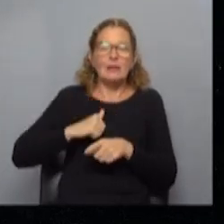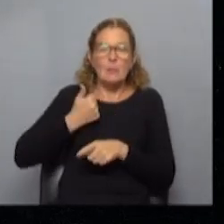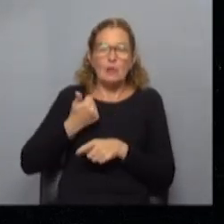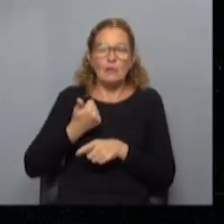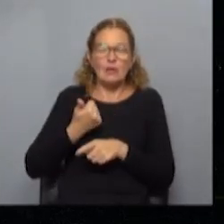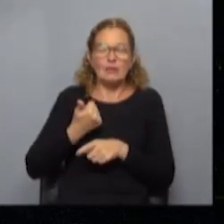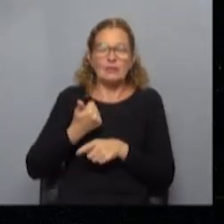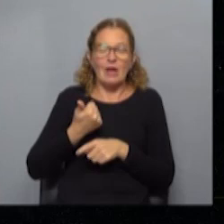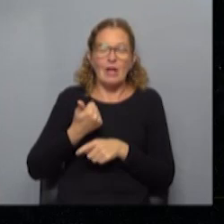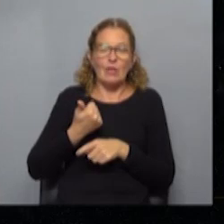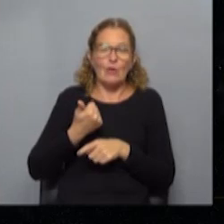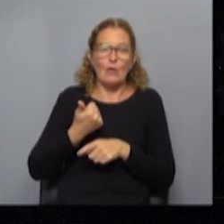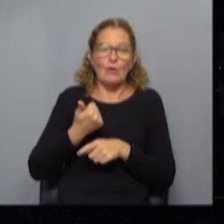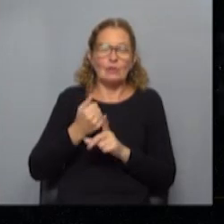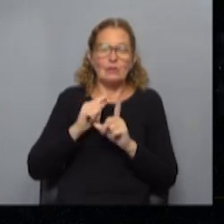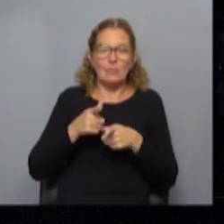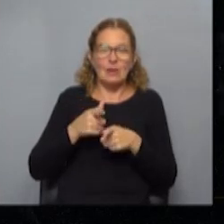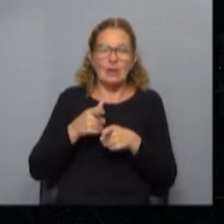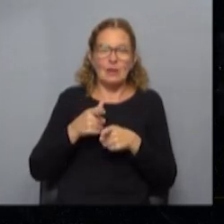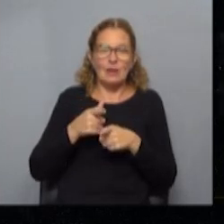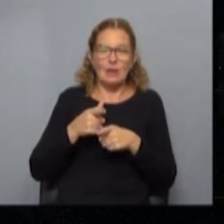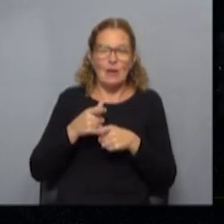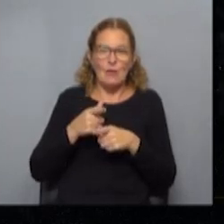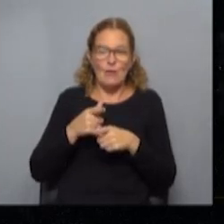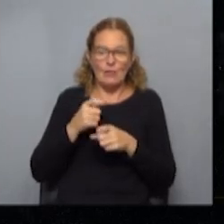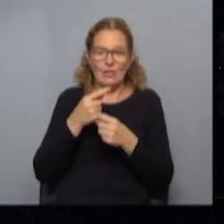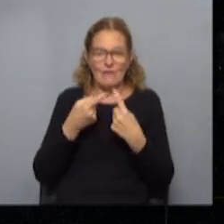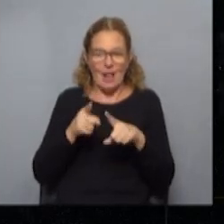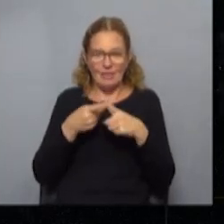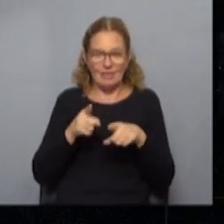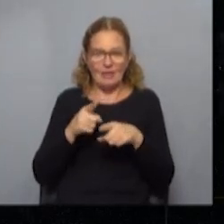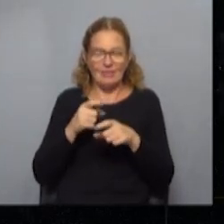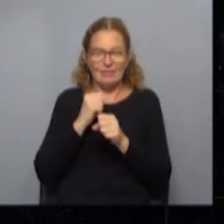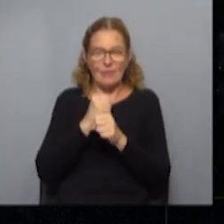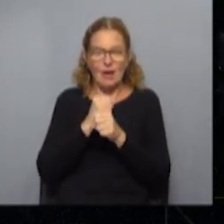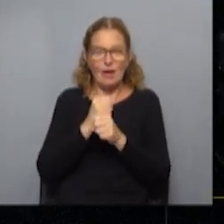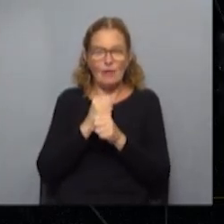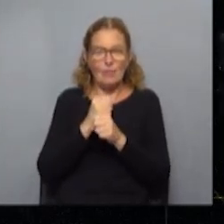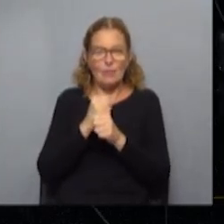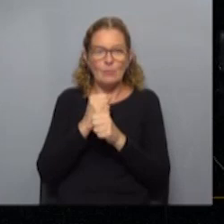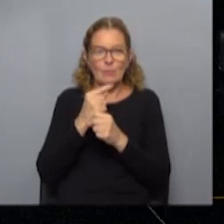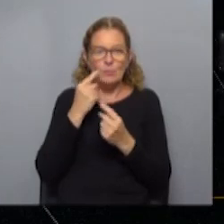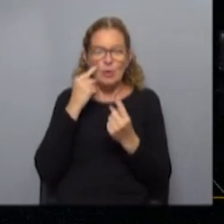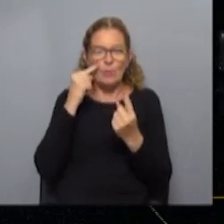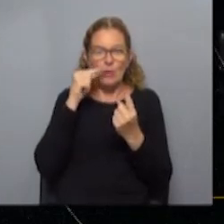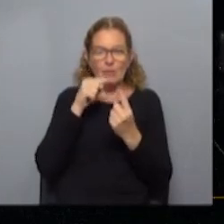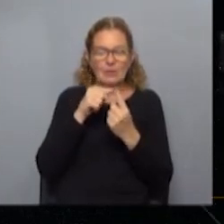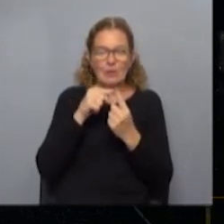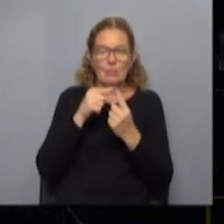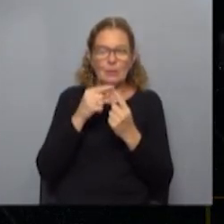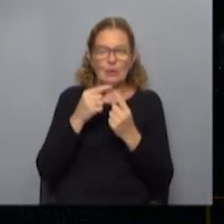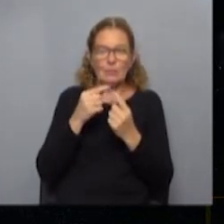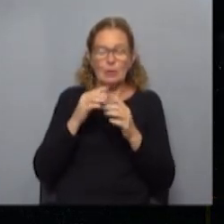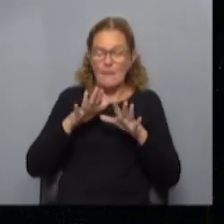en la disminución de los puestos de trabajo de forma objetiva porque realmente la actividad